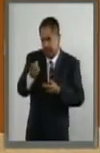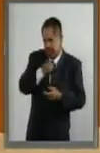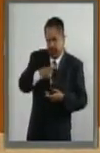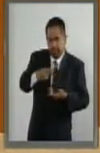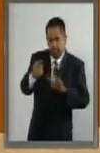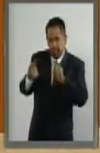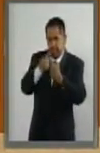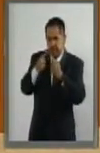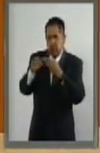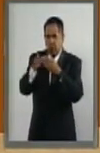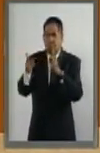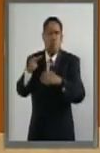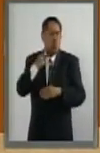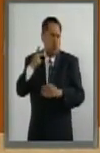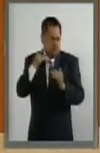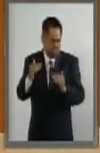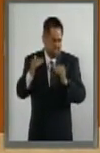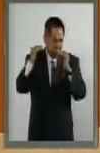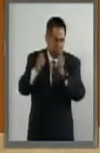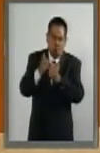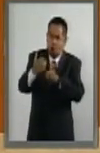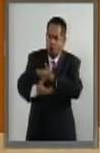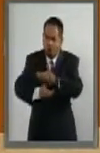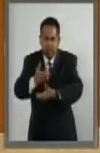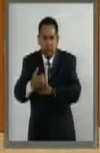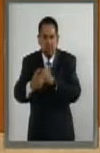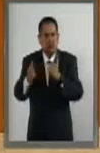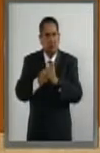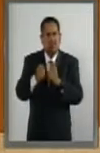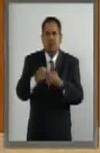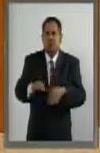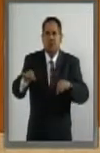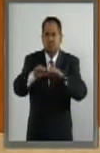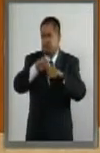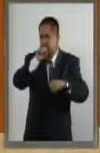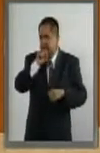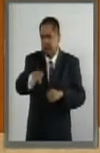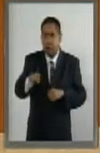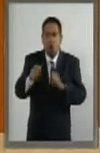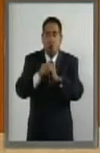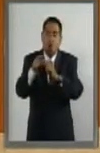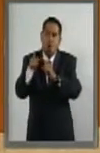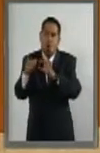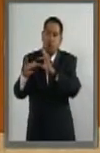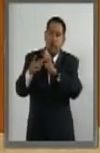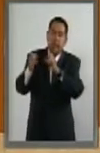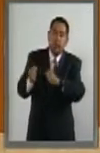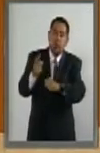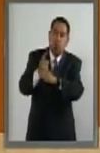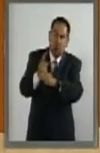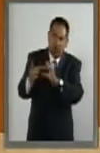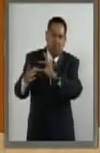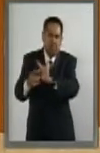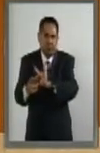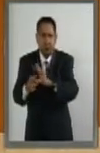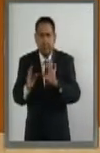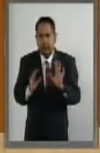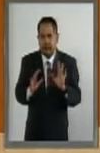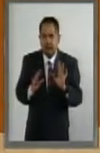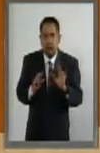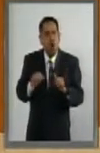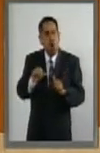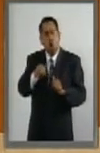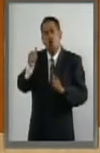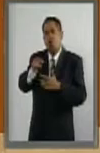un diálogo político, comercial y, por supuesto, también en la agenda de seguridad, sin descuidar las